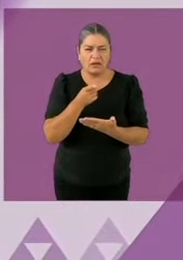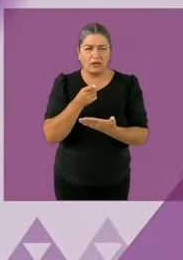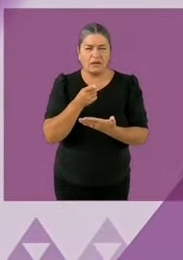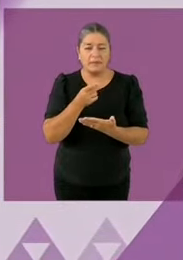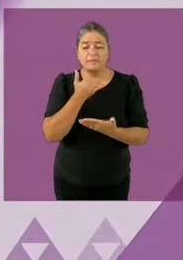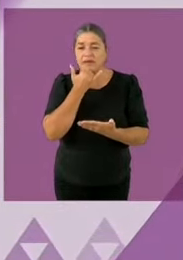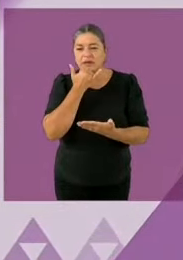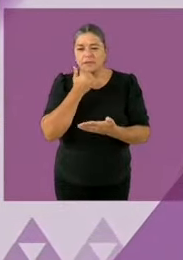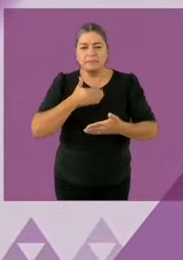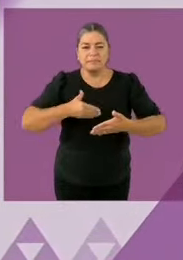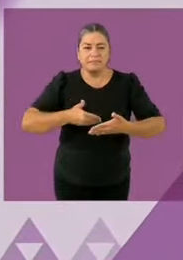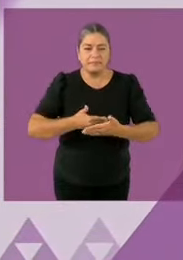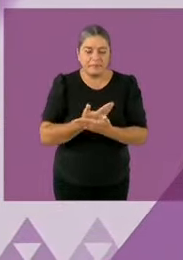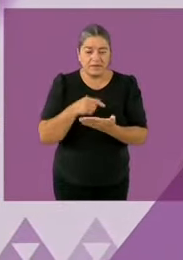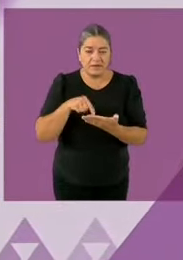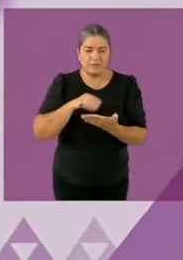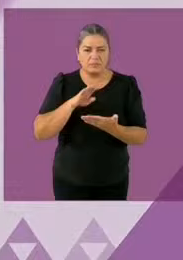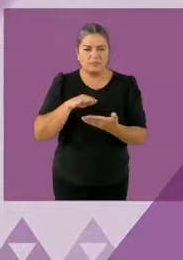falso